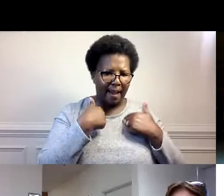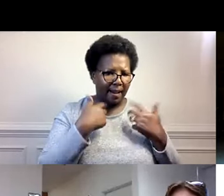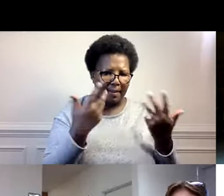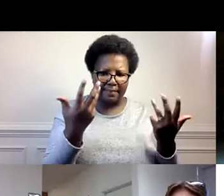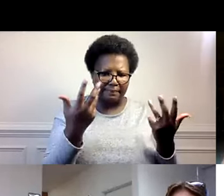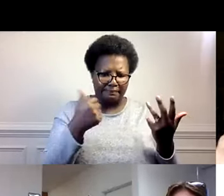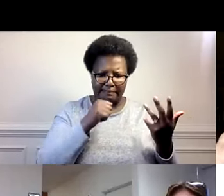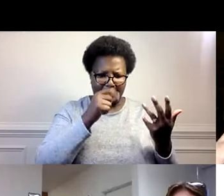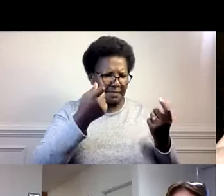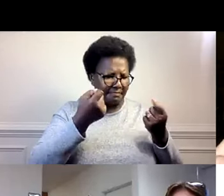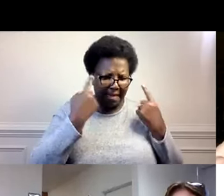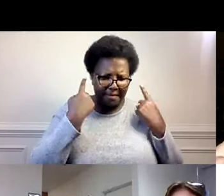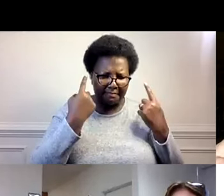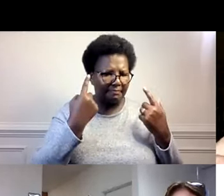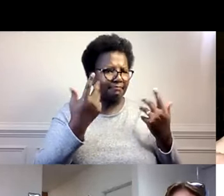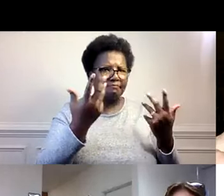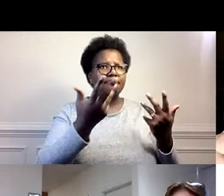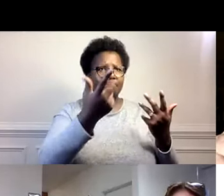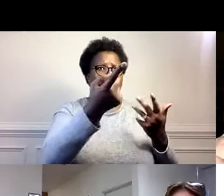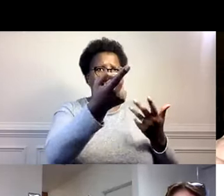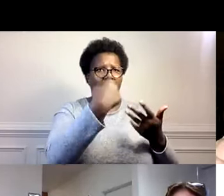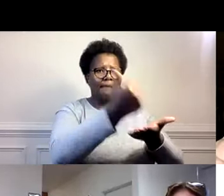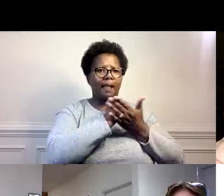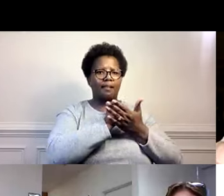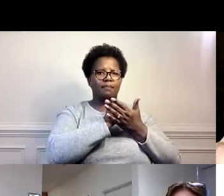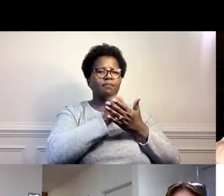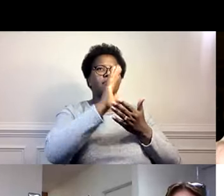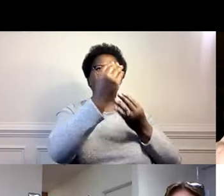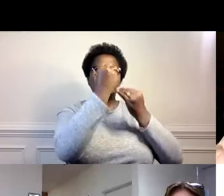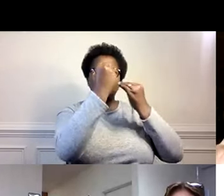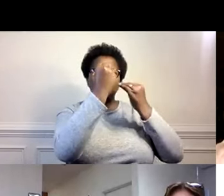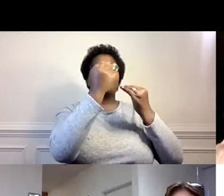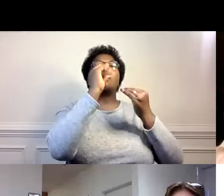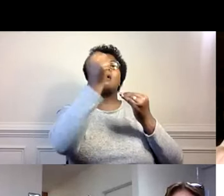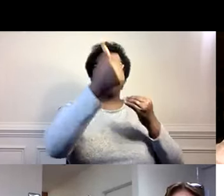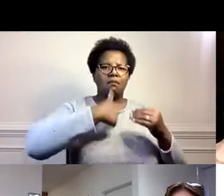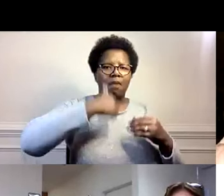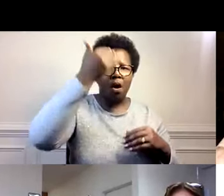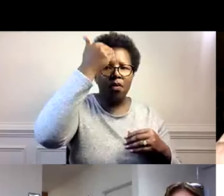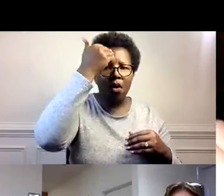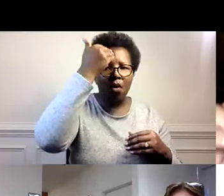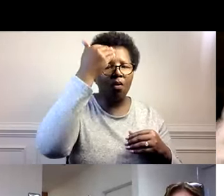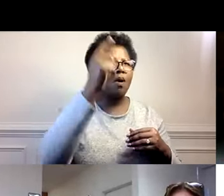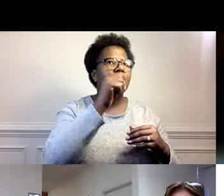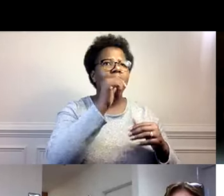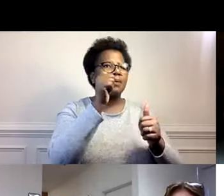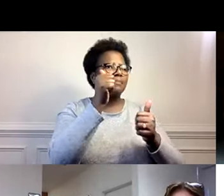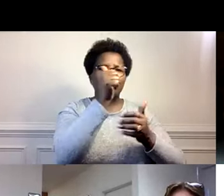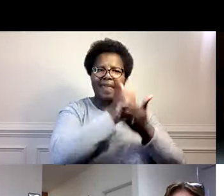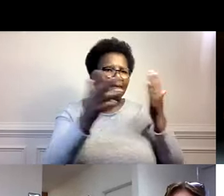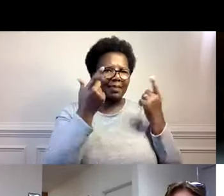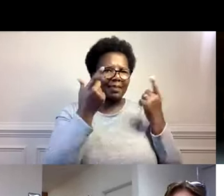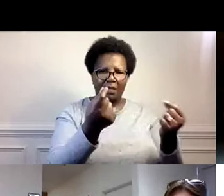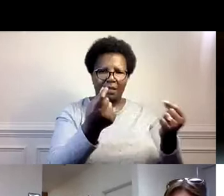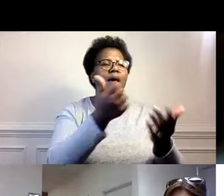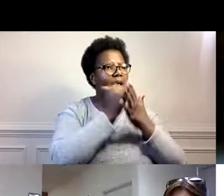Y cuando tengo yo, tal vez surge algo que yo no entienda. ¿Verdad? ¿Verdad? Ya luego ella aparece y me ayuda. Ella entiende